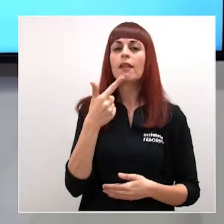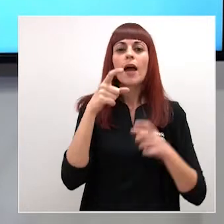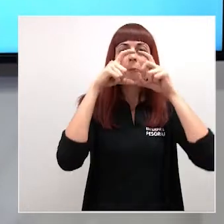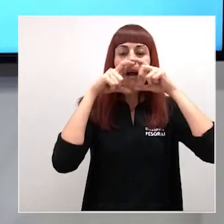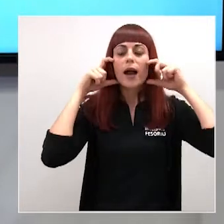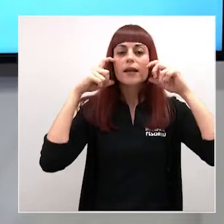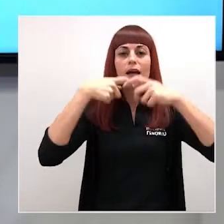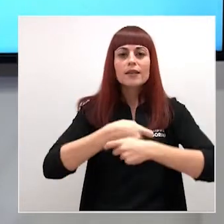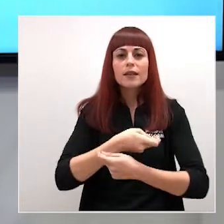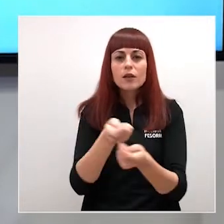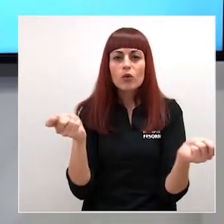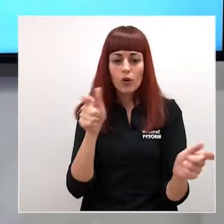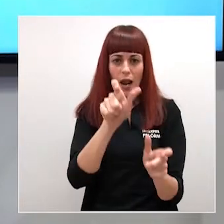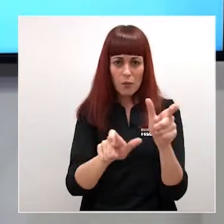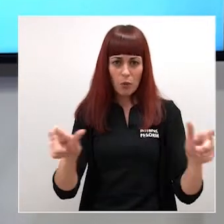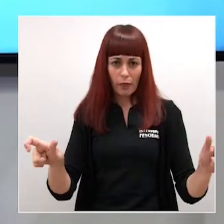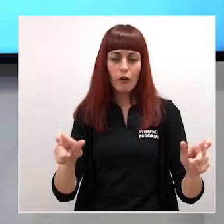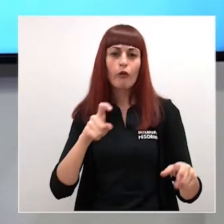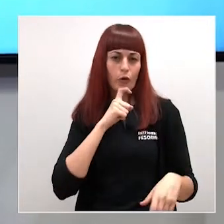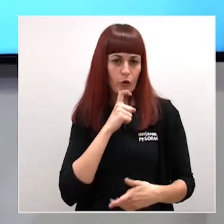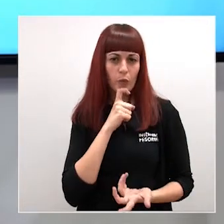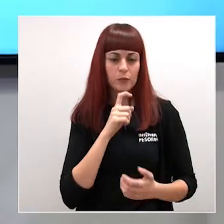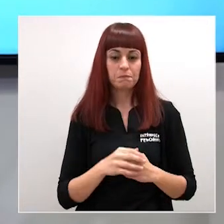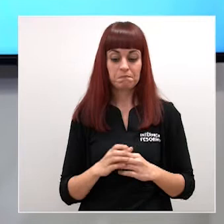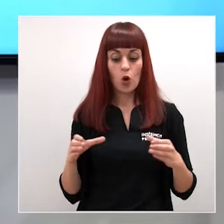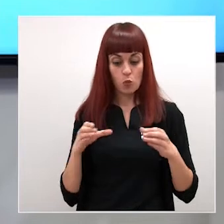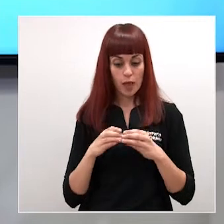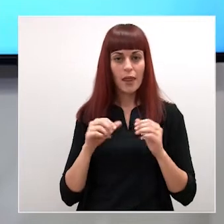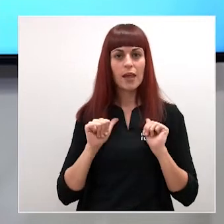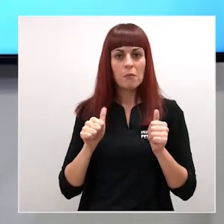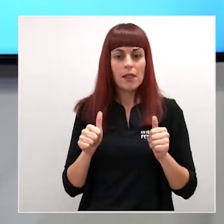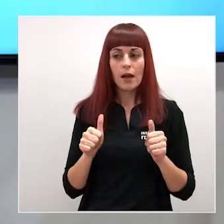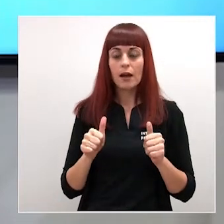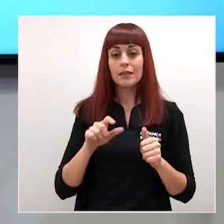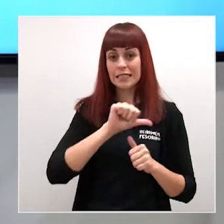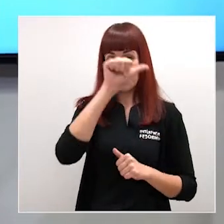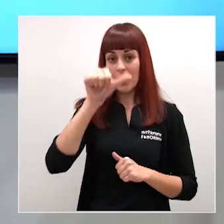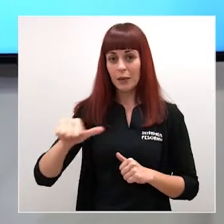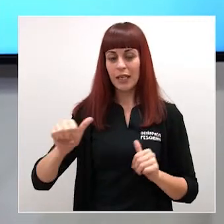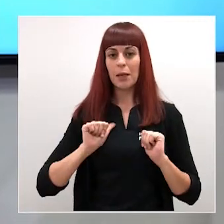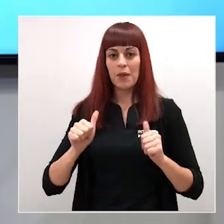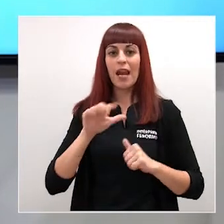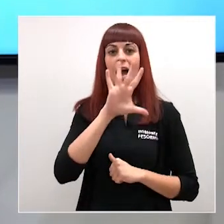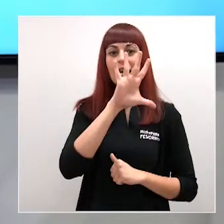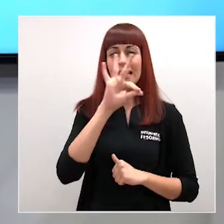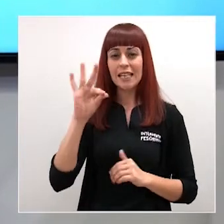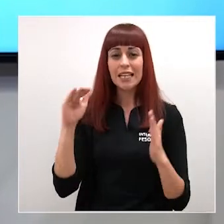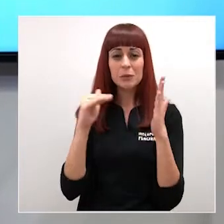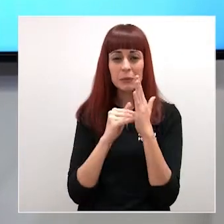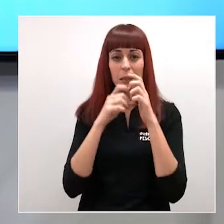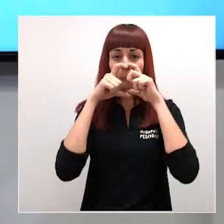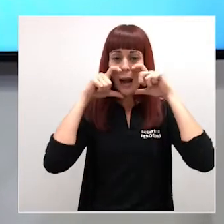mascarillas a la población en la región de Murcia. La comunidad comenzará a distribuir a partir de la próxima semana 500.000 mascarillas